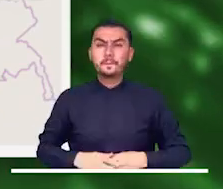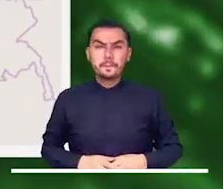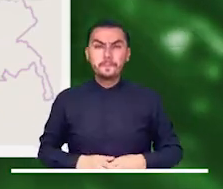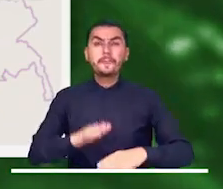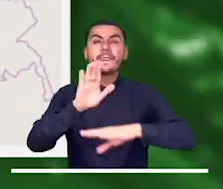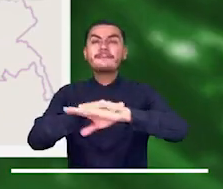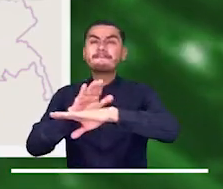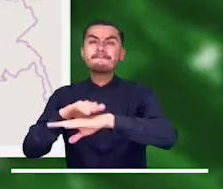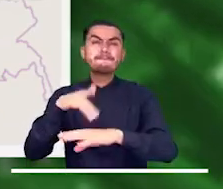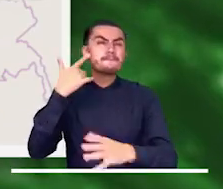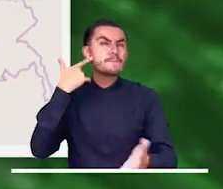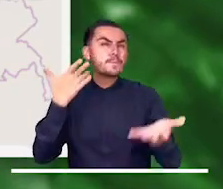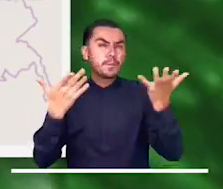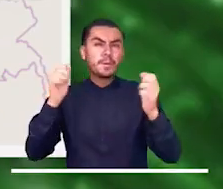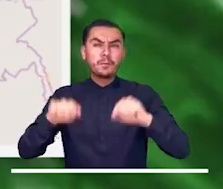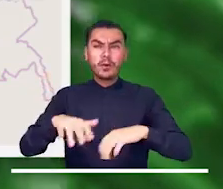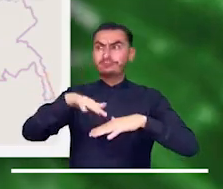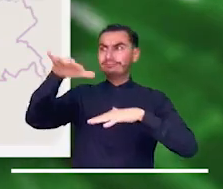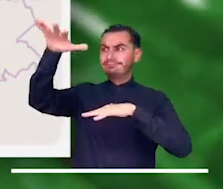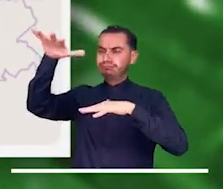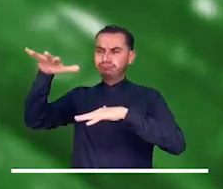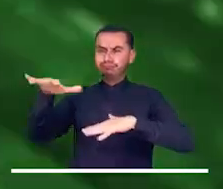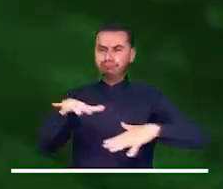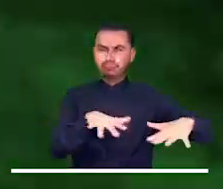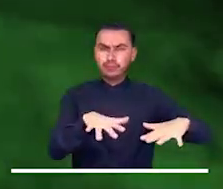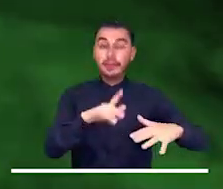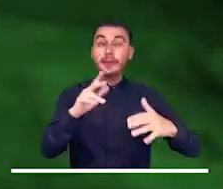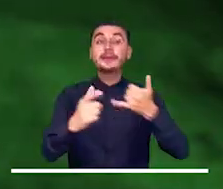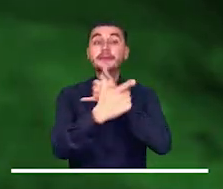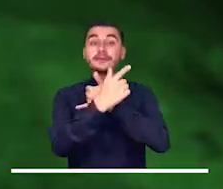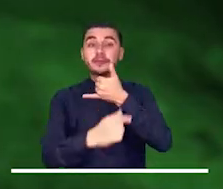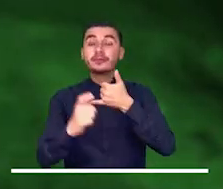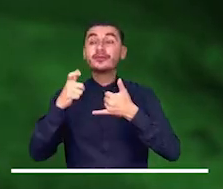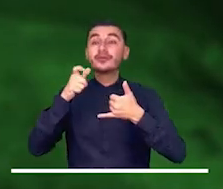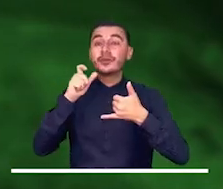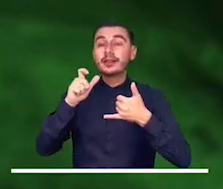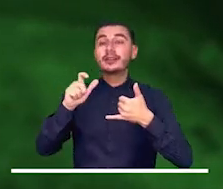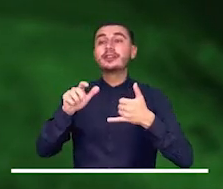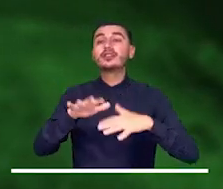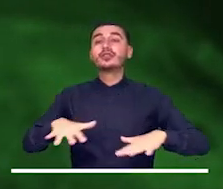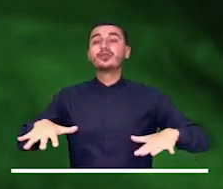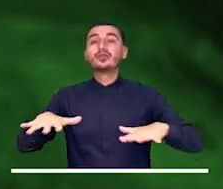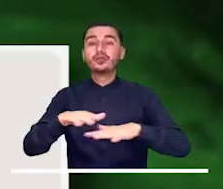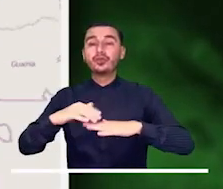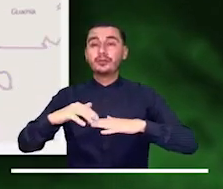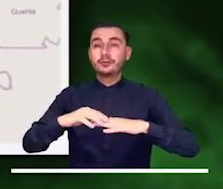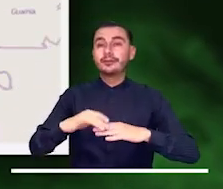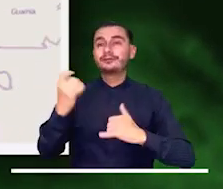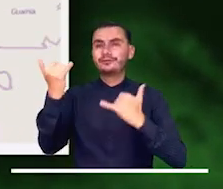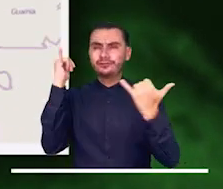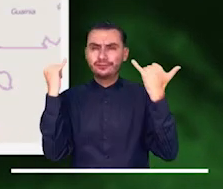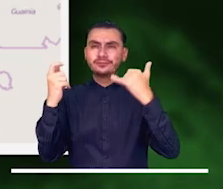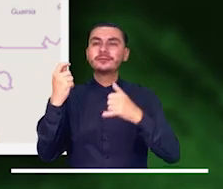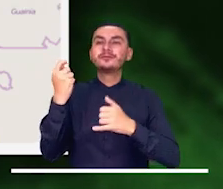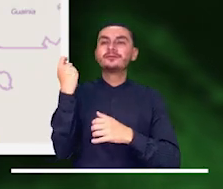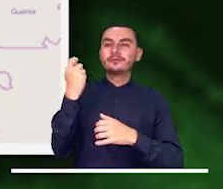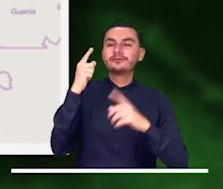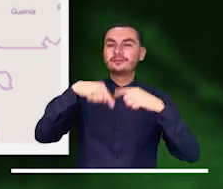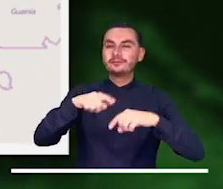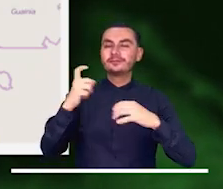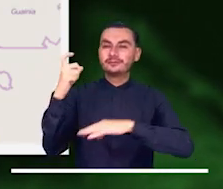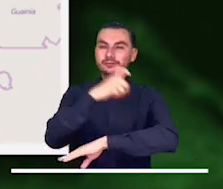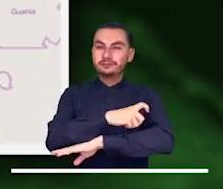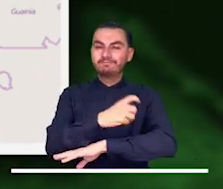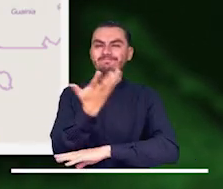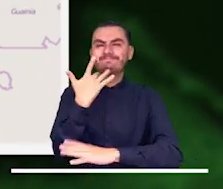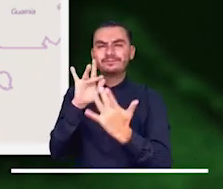Boyacá y Cundinamarca. En el Pacífico, los Andes, Meta, Caquetá y Putumayo se activa la alerta roja debido